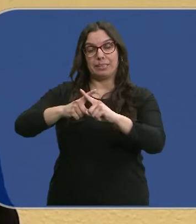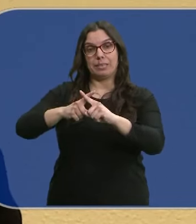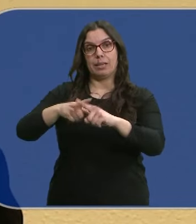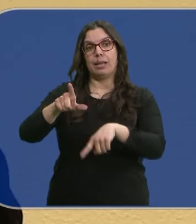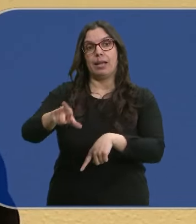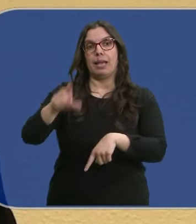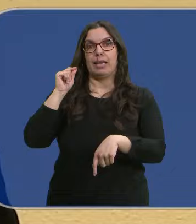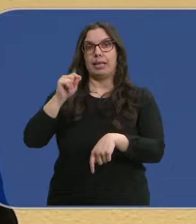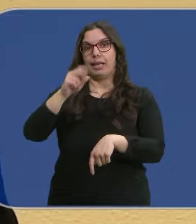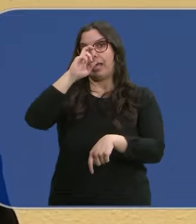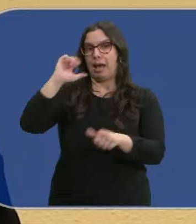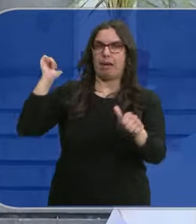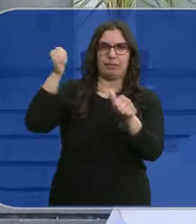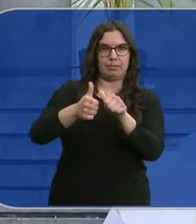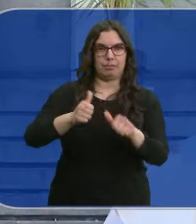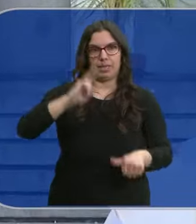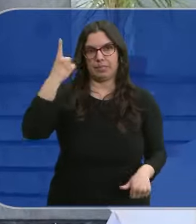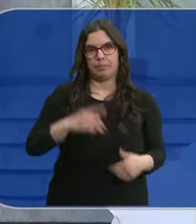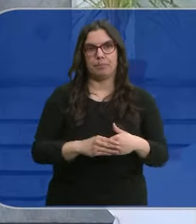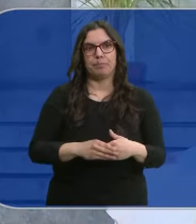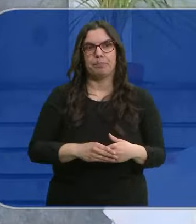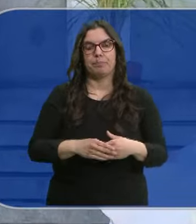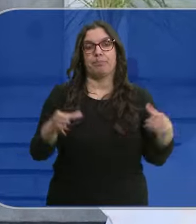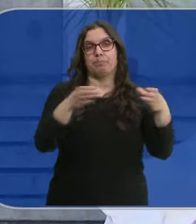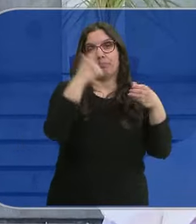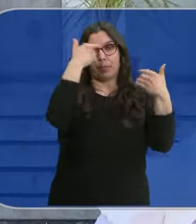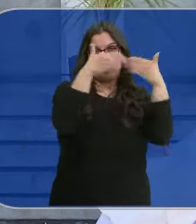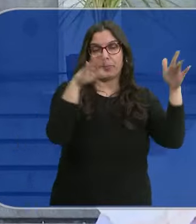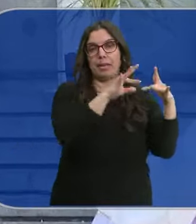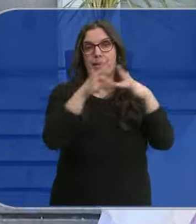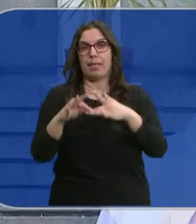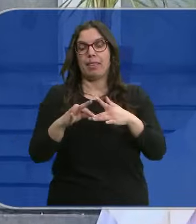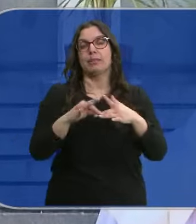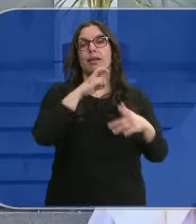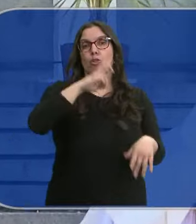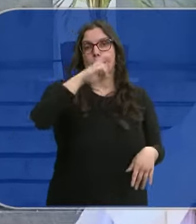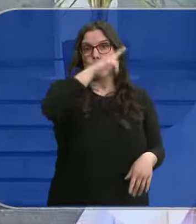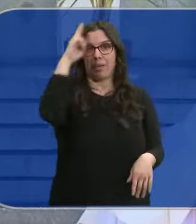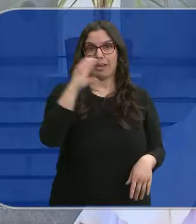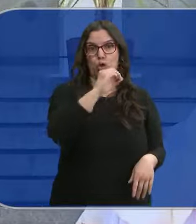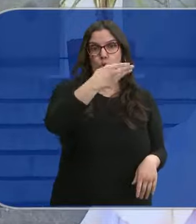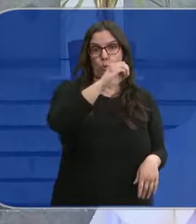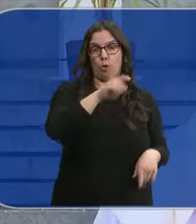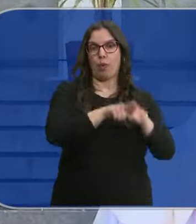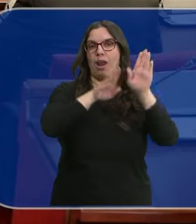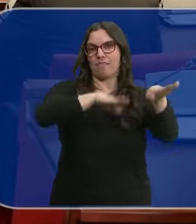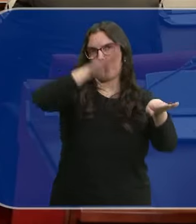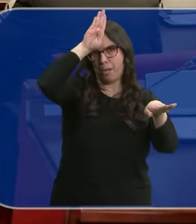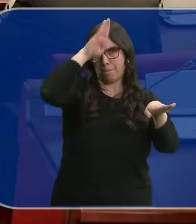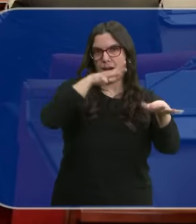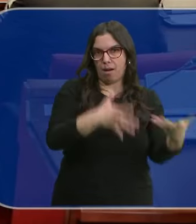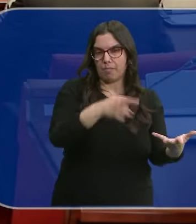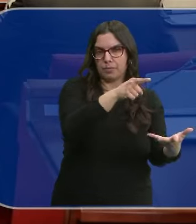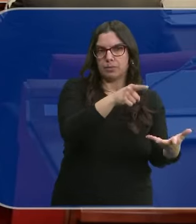al que lleva más tiempo de obispo. El ala progresista liderado por el arzobispo de Madrid, José Cobo, y afín al Papa Francisco,